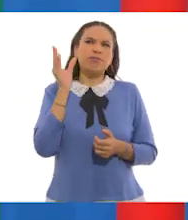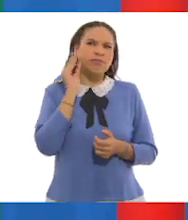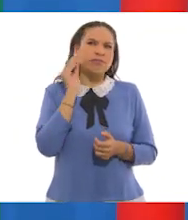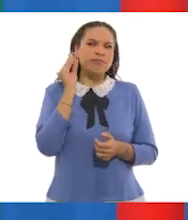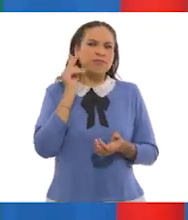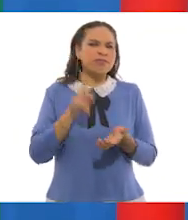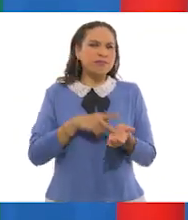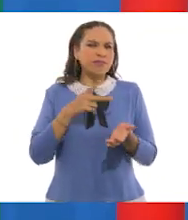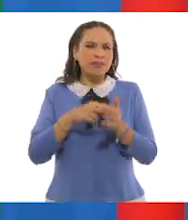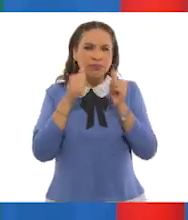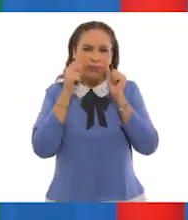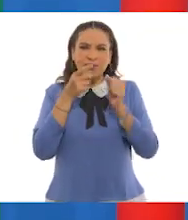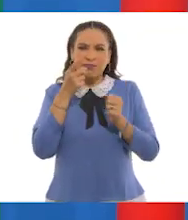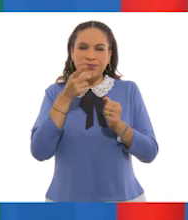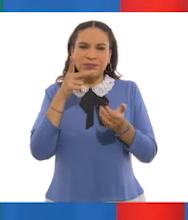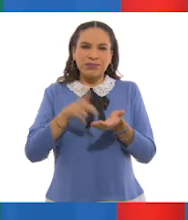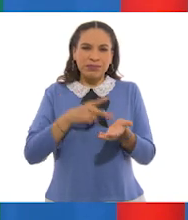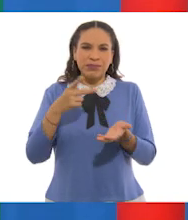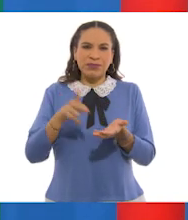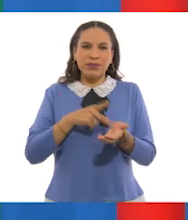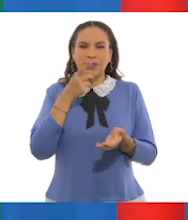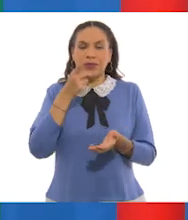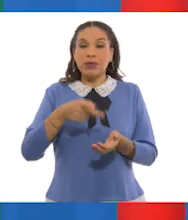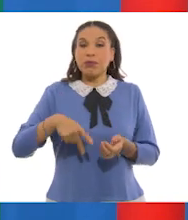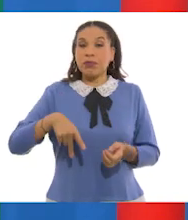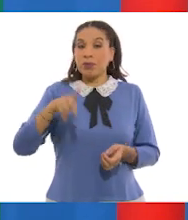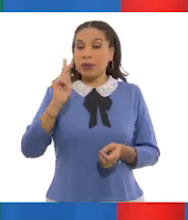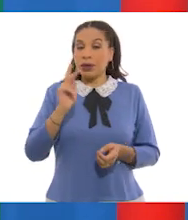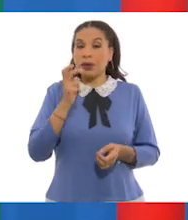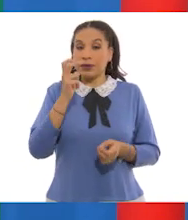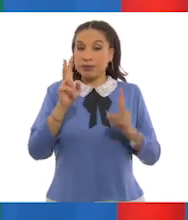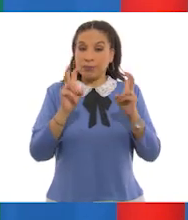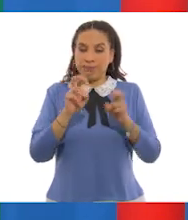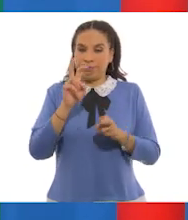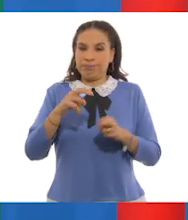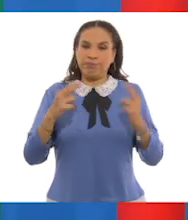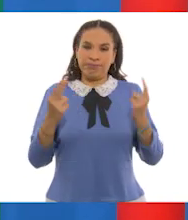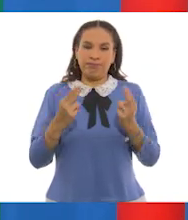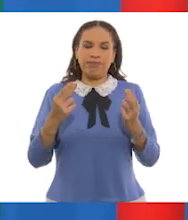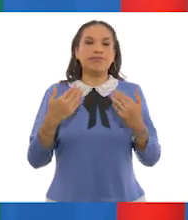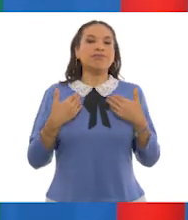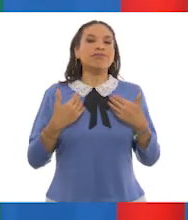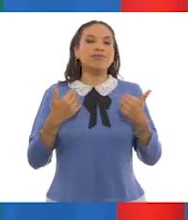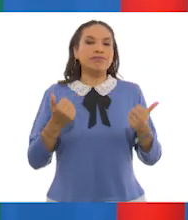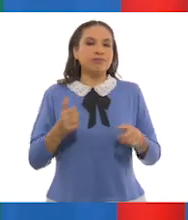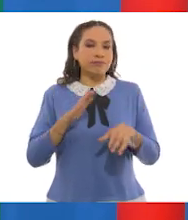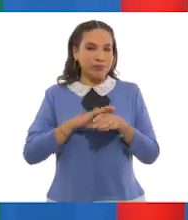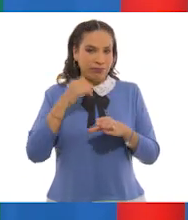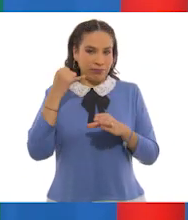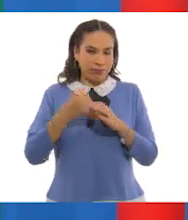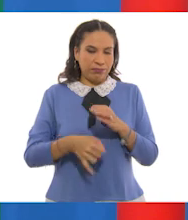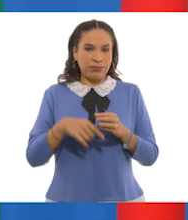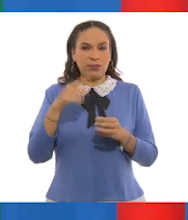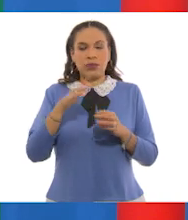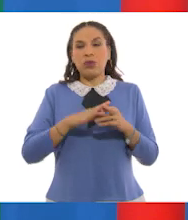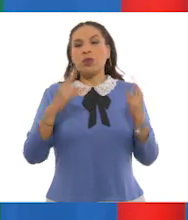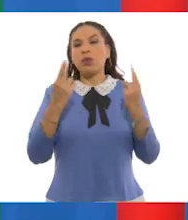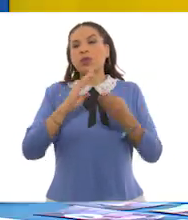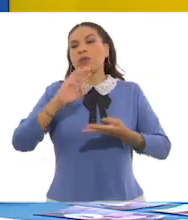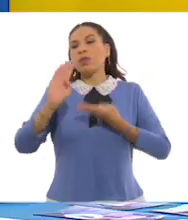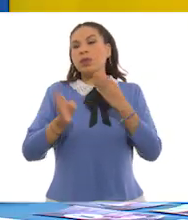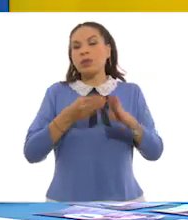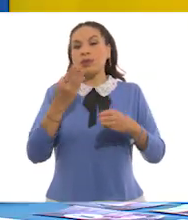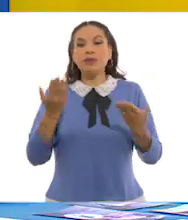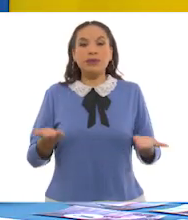muchísimas veces y todo el tiempo nos lo dicen, pero es un tema que es necesario comprender a fondo. Es una urgencia mundial.